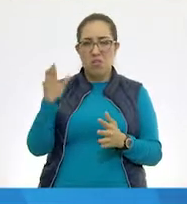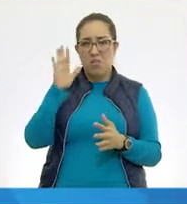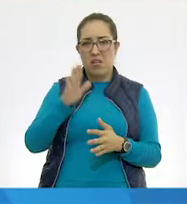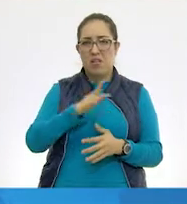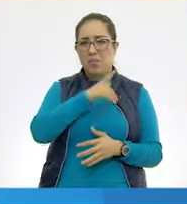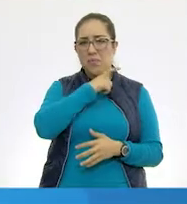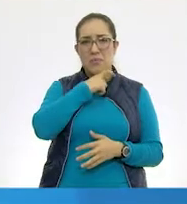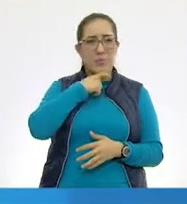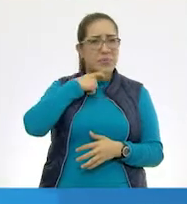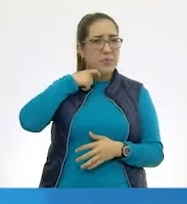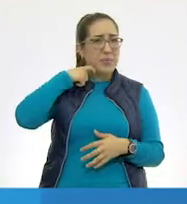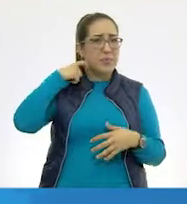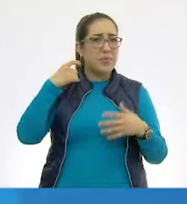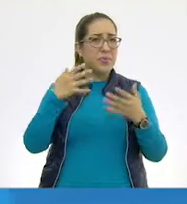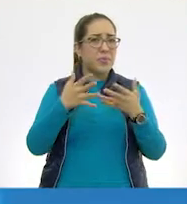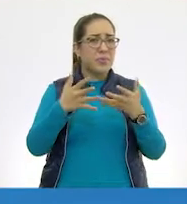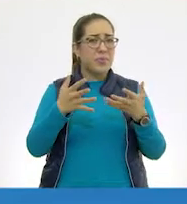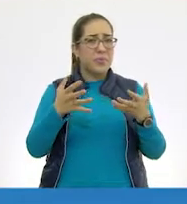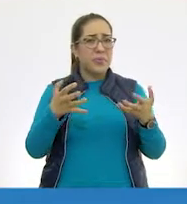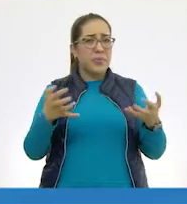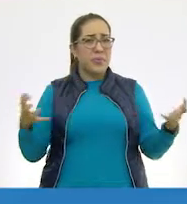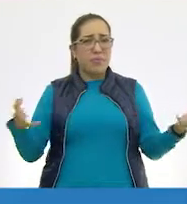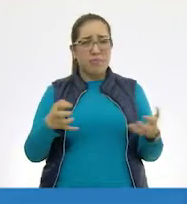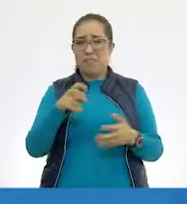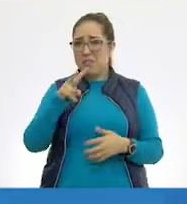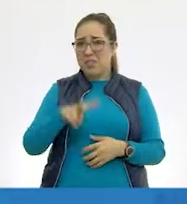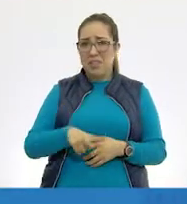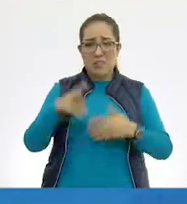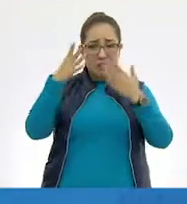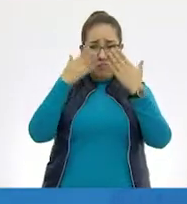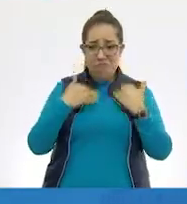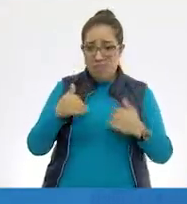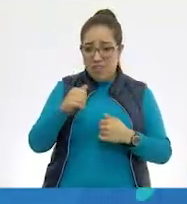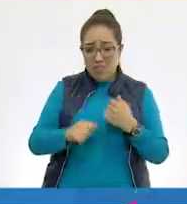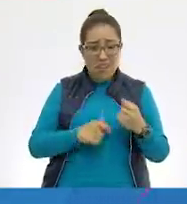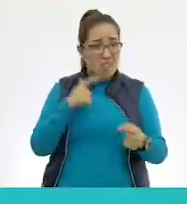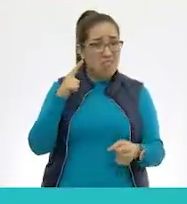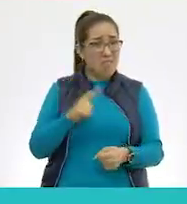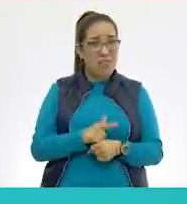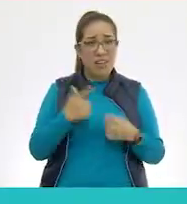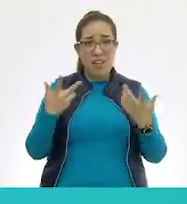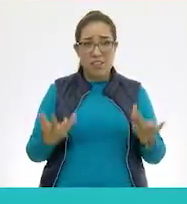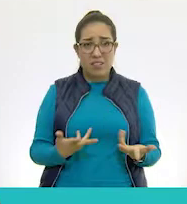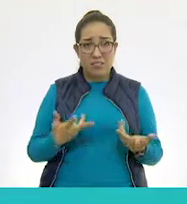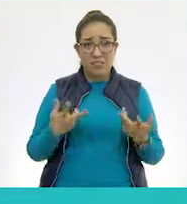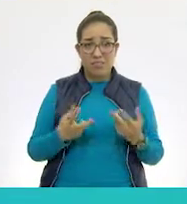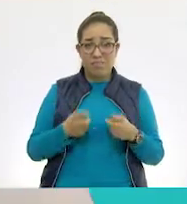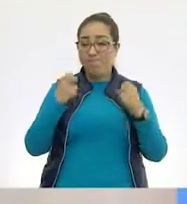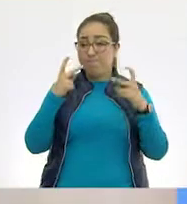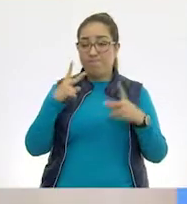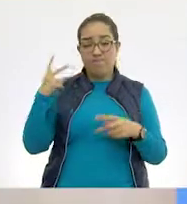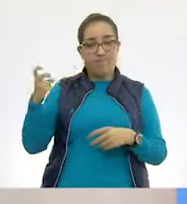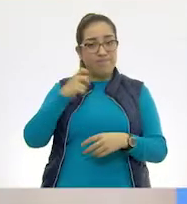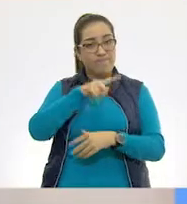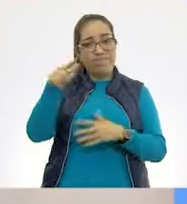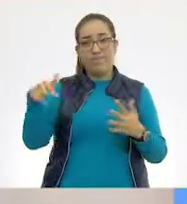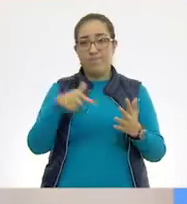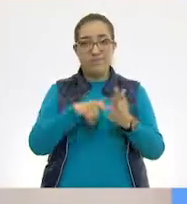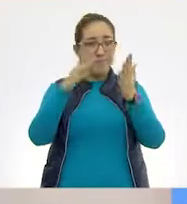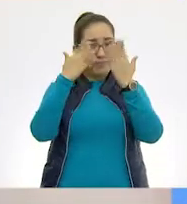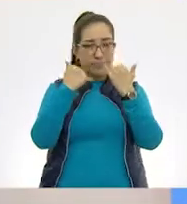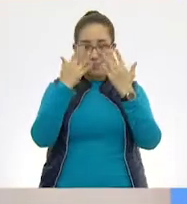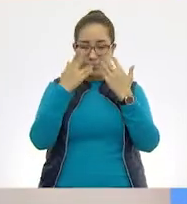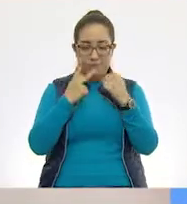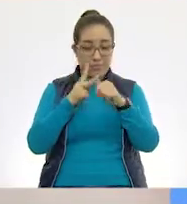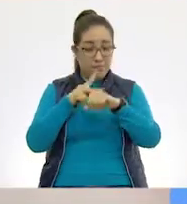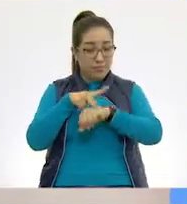muy seco, ¿no crees? Sí. Y la verdad es que, de hecho, no veo casi animales. Ok, entonces, yo creo que ahí no